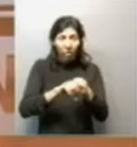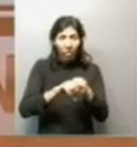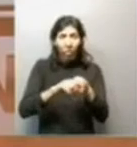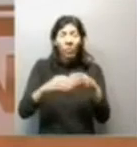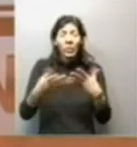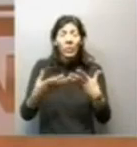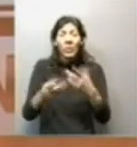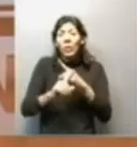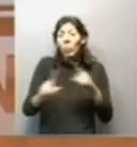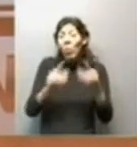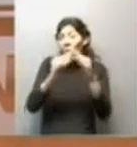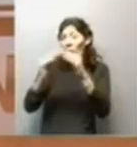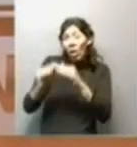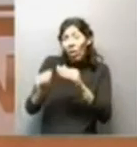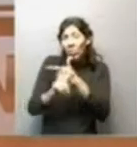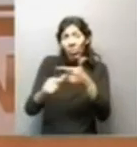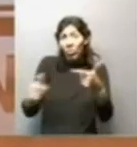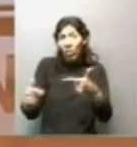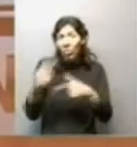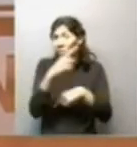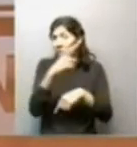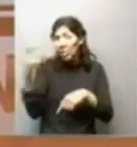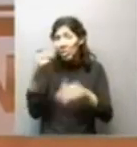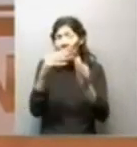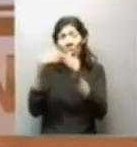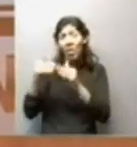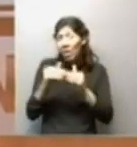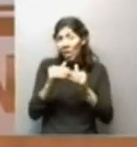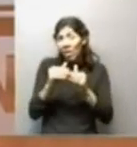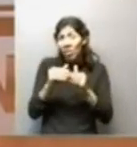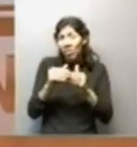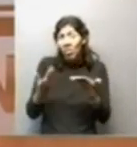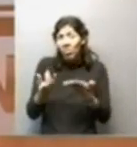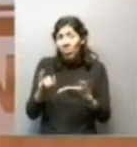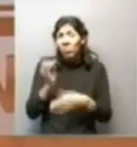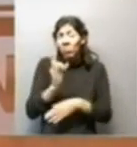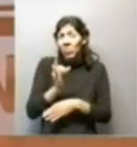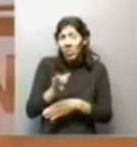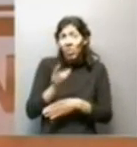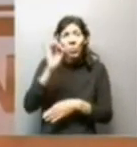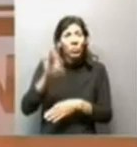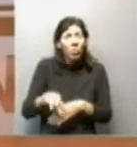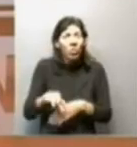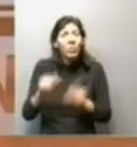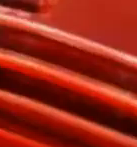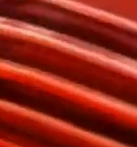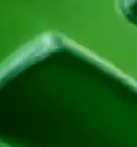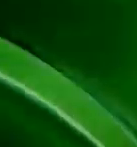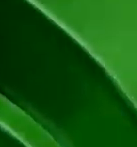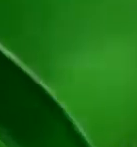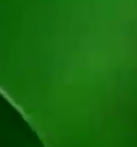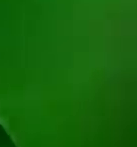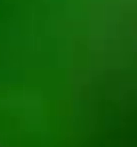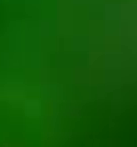aparentemente no funciona. Y no tiene viviendas porque el nombre es 100 viviendas y solamente se han construido 8. Para tener en cuenta.